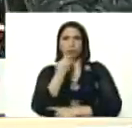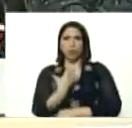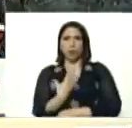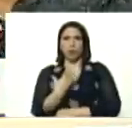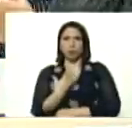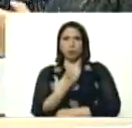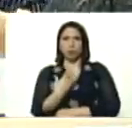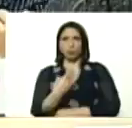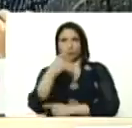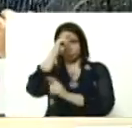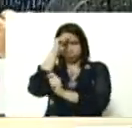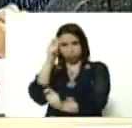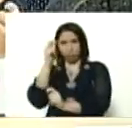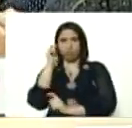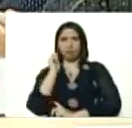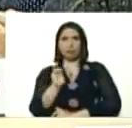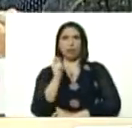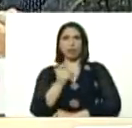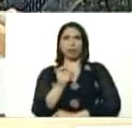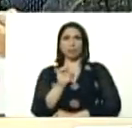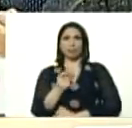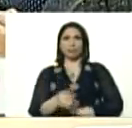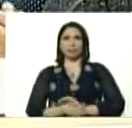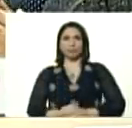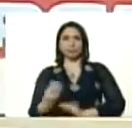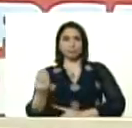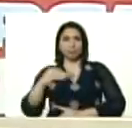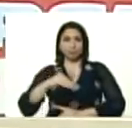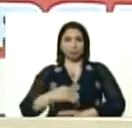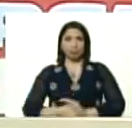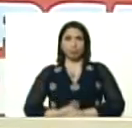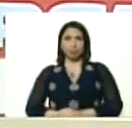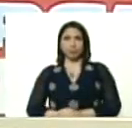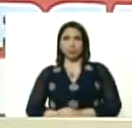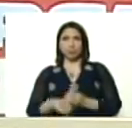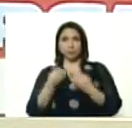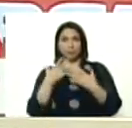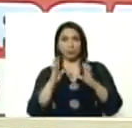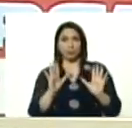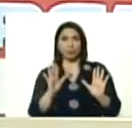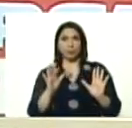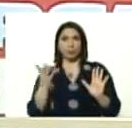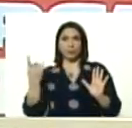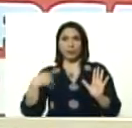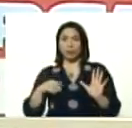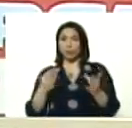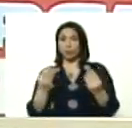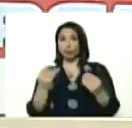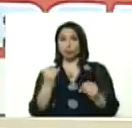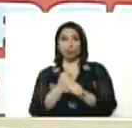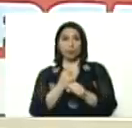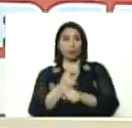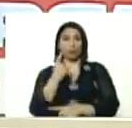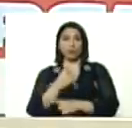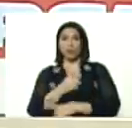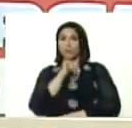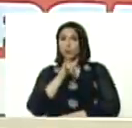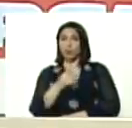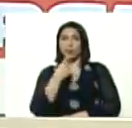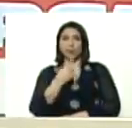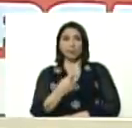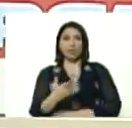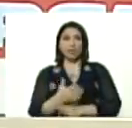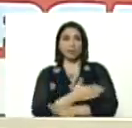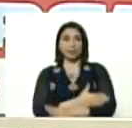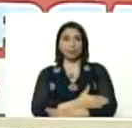cumpla con su tarea, y además, bueno, tenemos mucho trabajo, hay que informar, les decíamos temprano